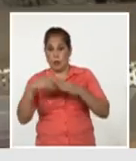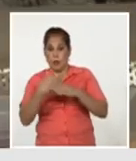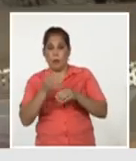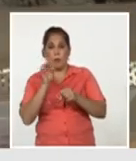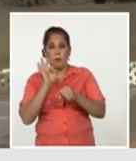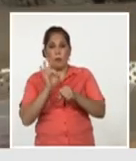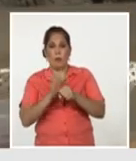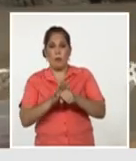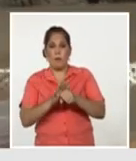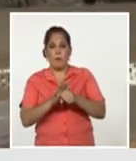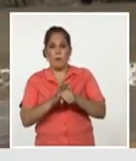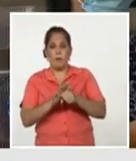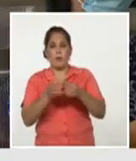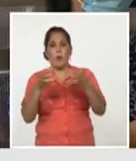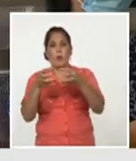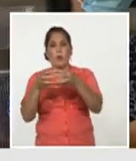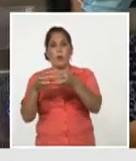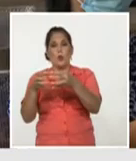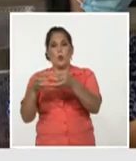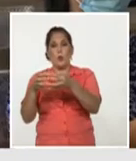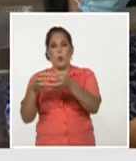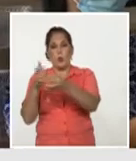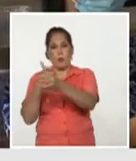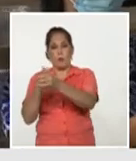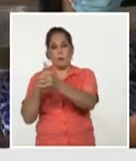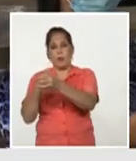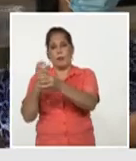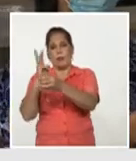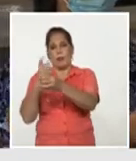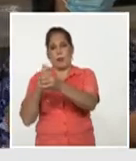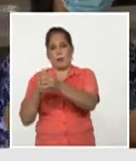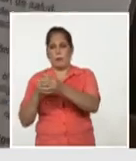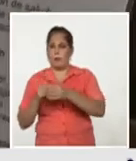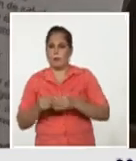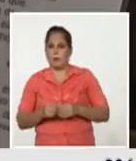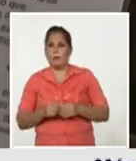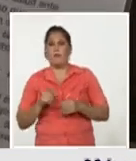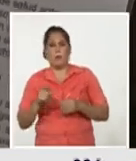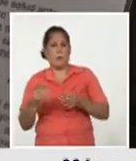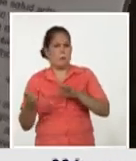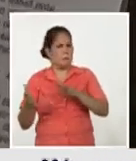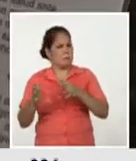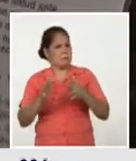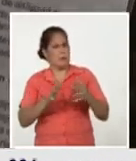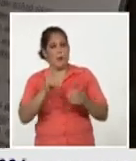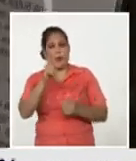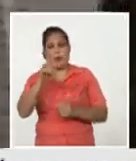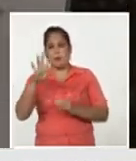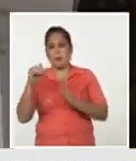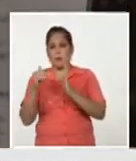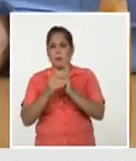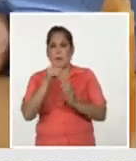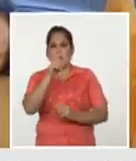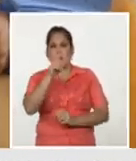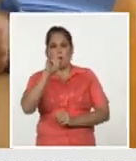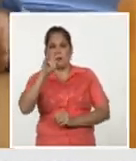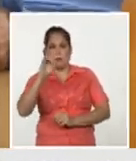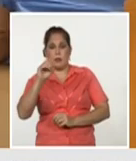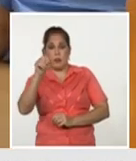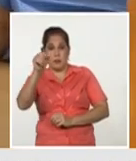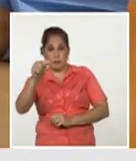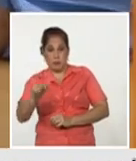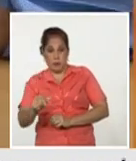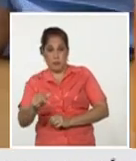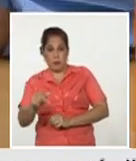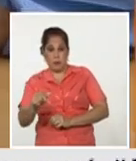con el grupo que se le administraría tercera dosis esos son aproximadamente 14.160 sujetos que recibirían